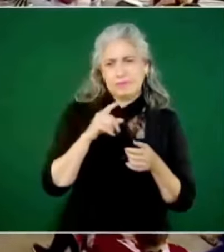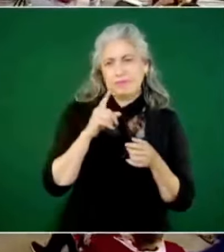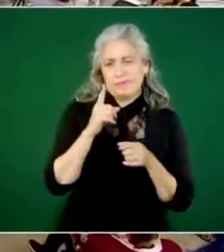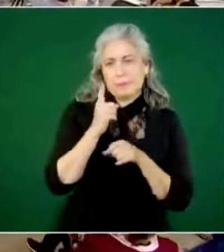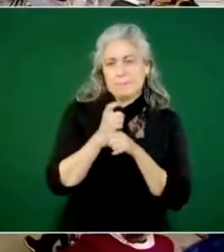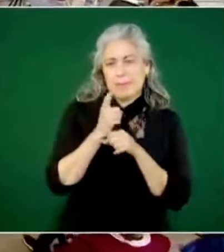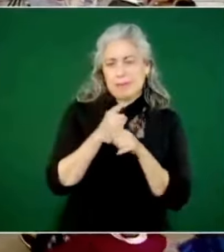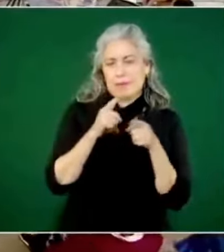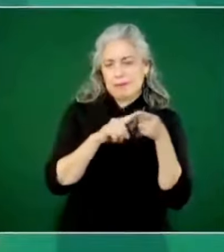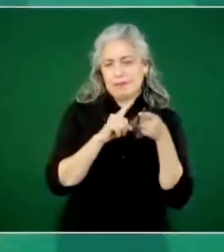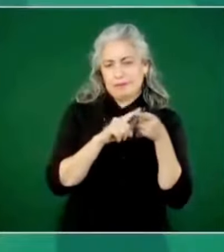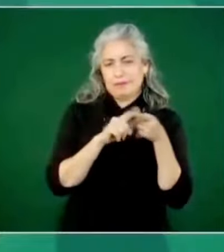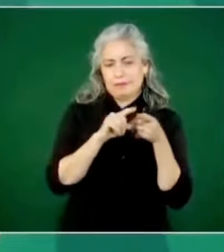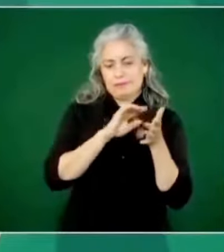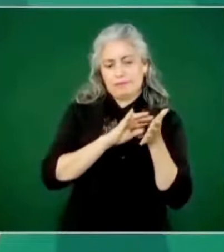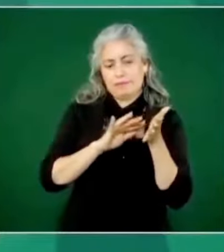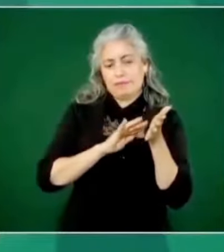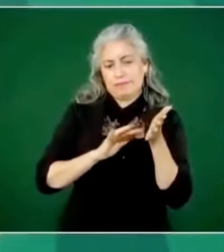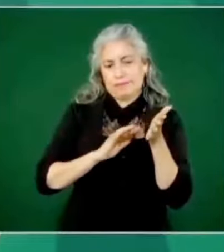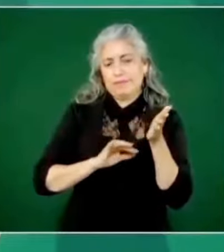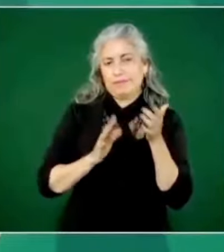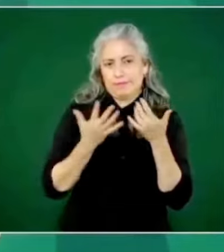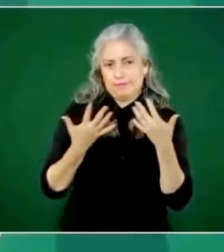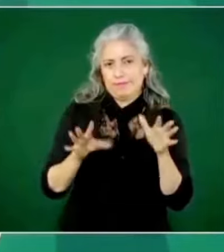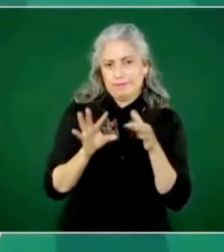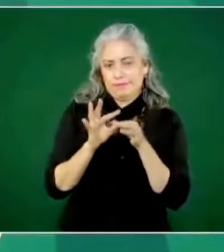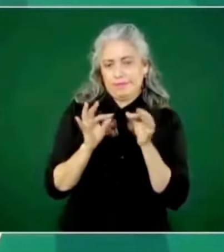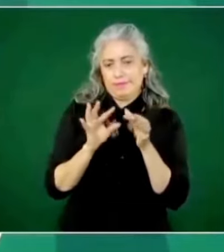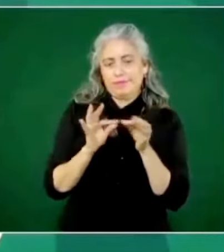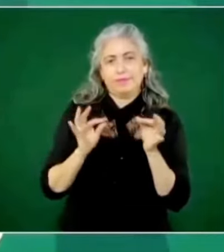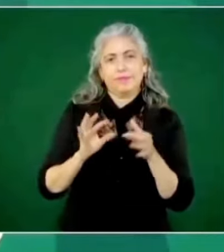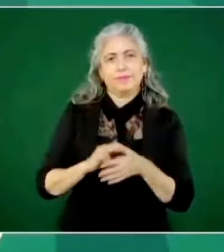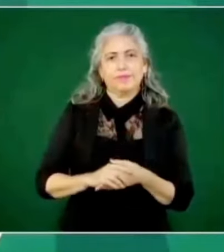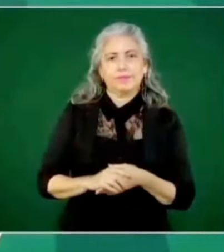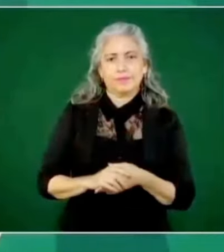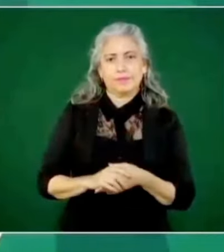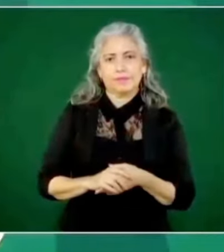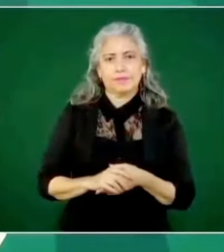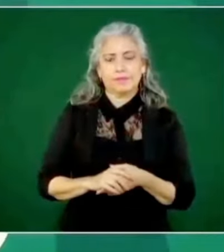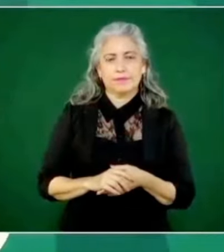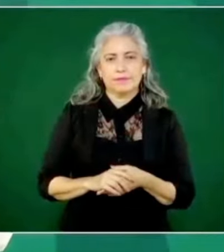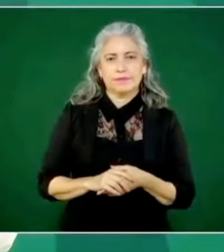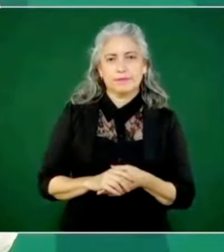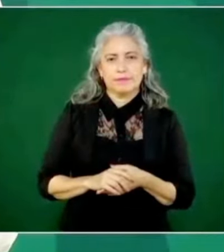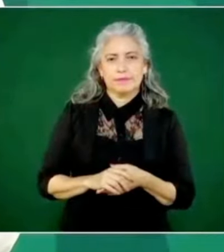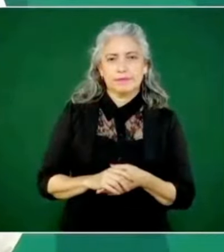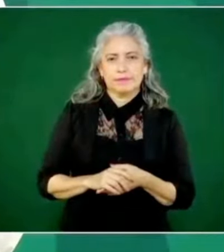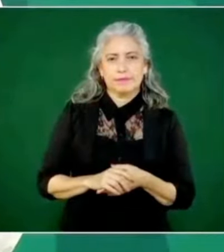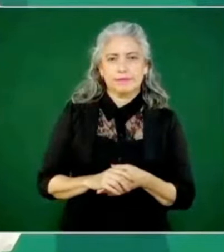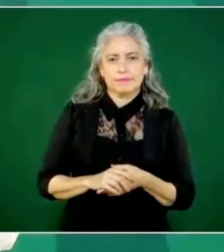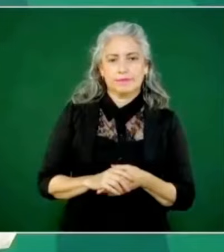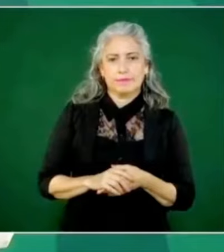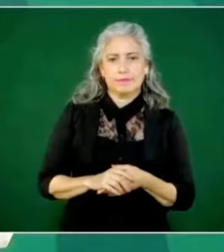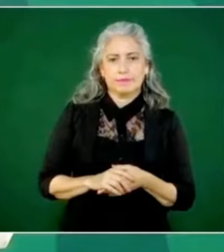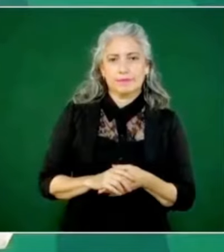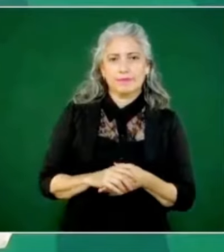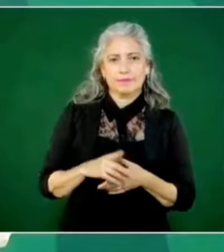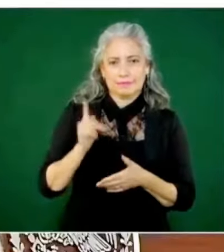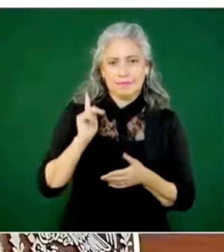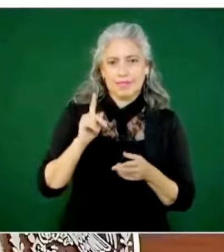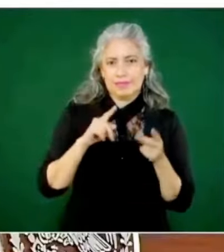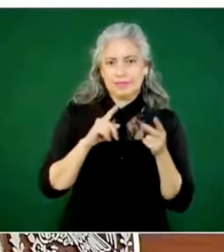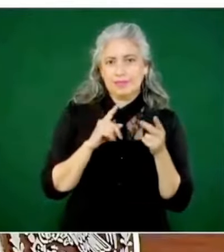pero me quedé